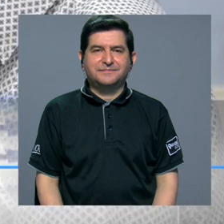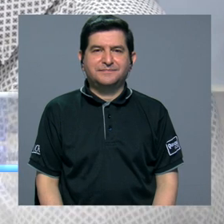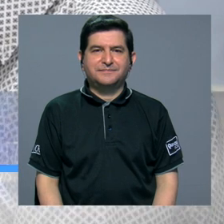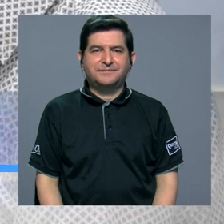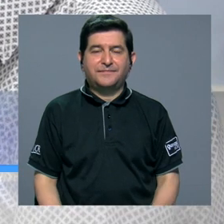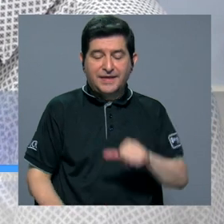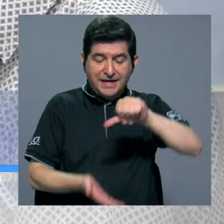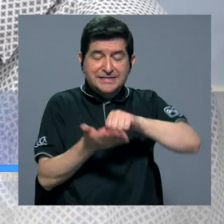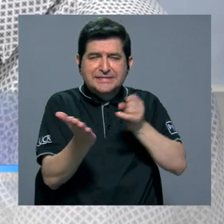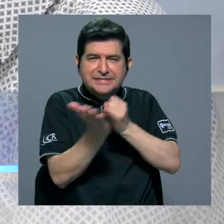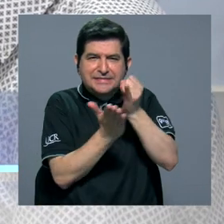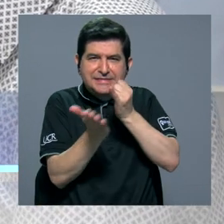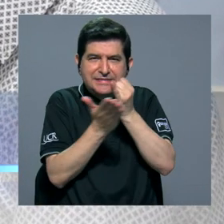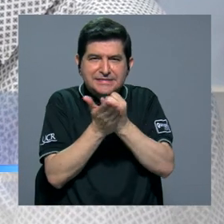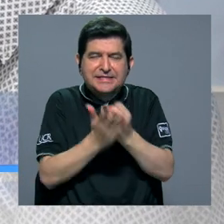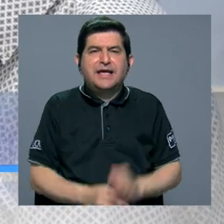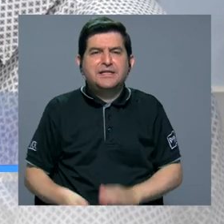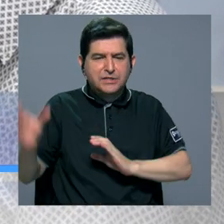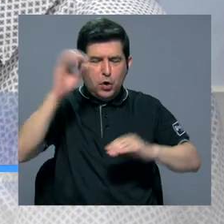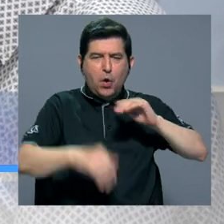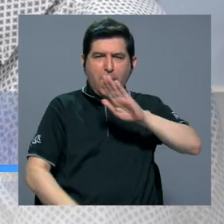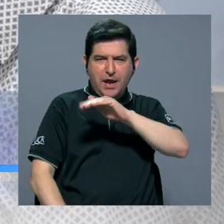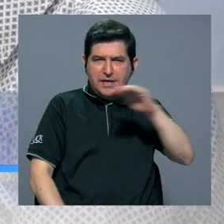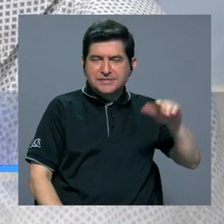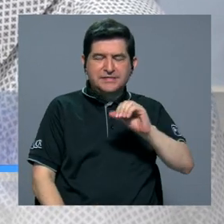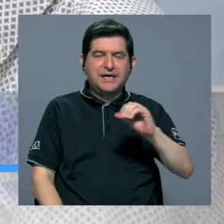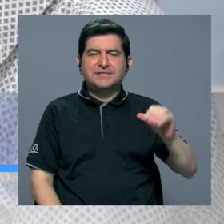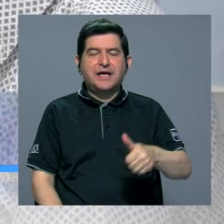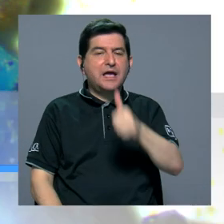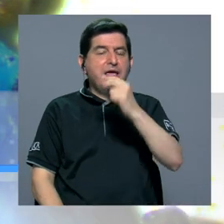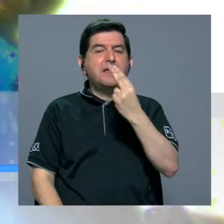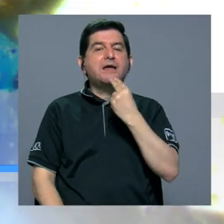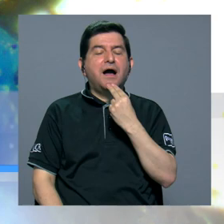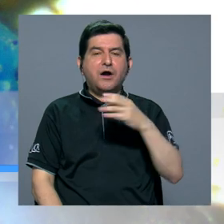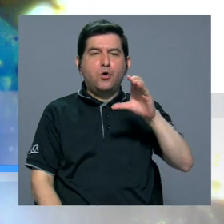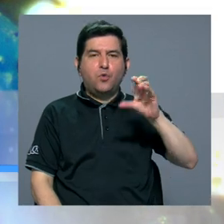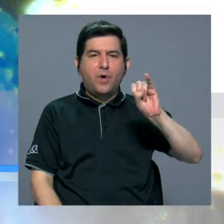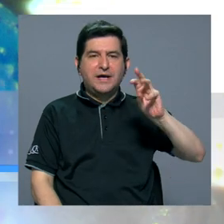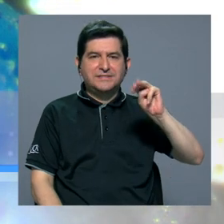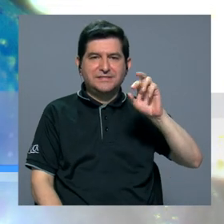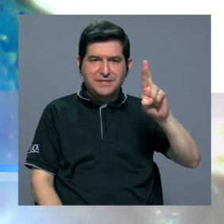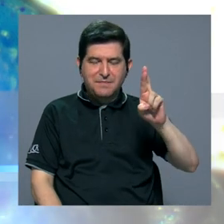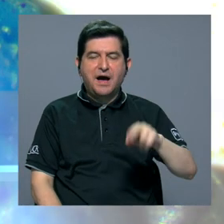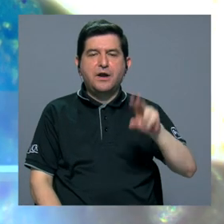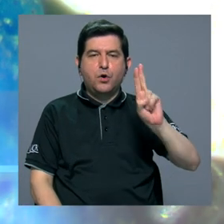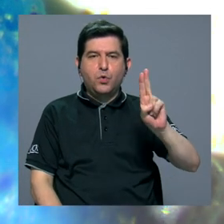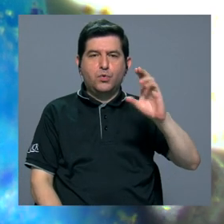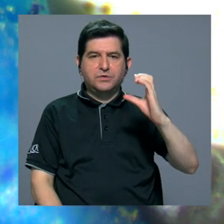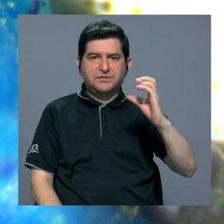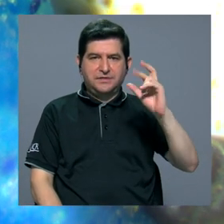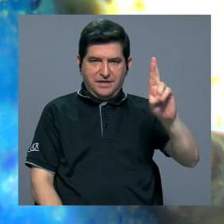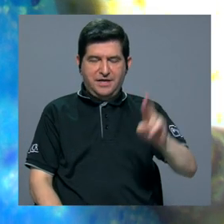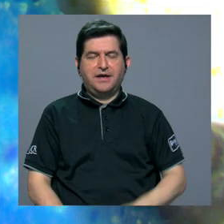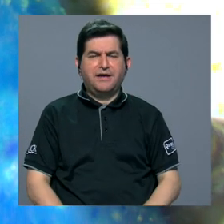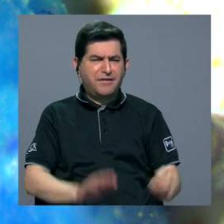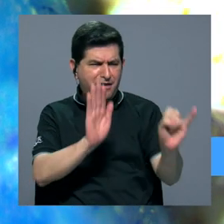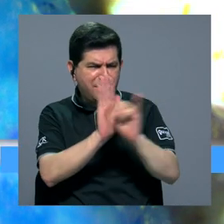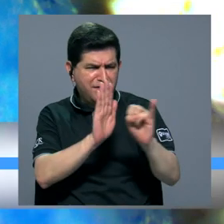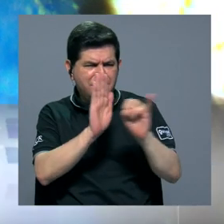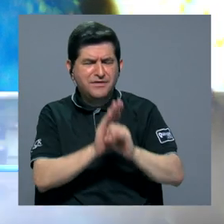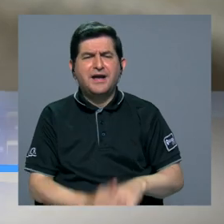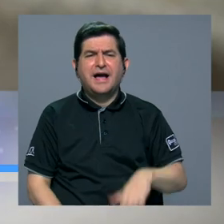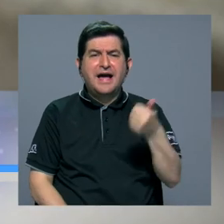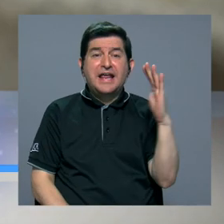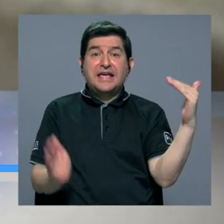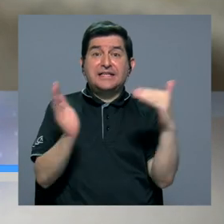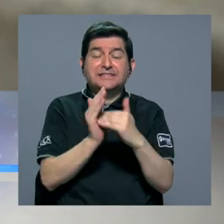El Centro de Investigaciones en Ciencias del Mar y Limnología, el CIMAR de la Universidad de Costa Rica, ha identificado